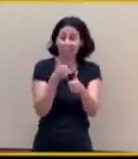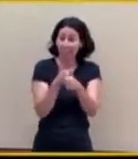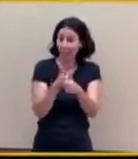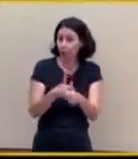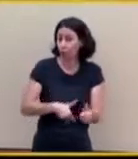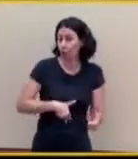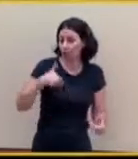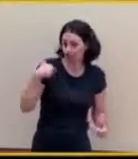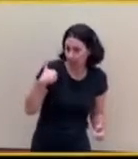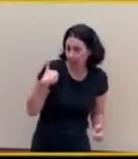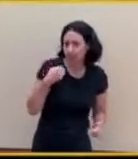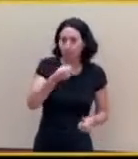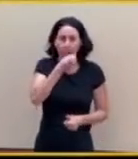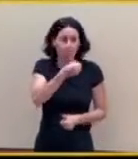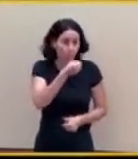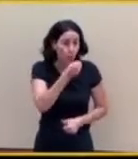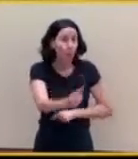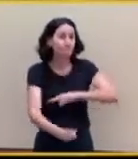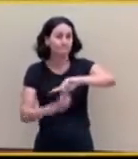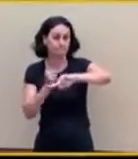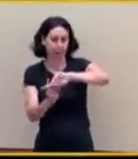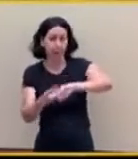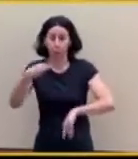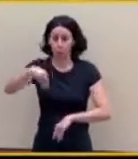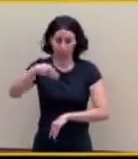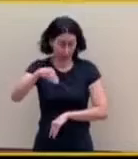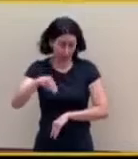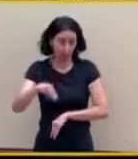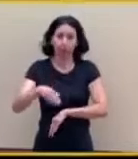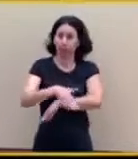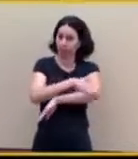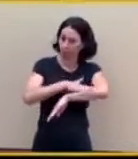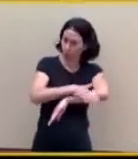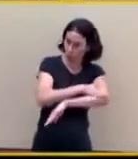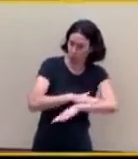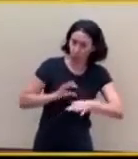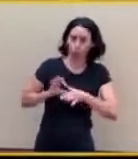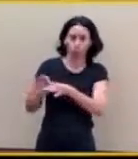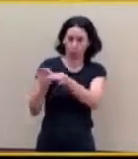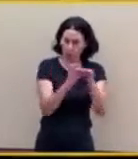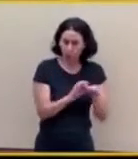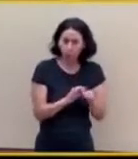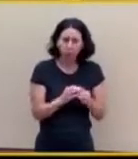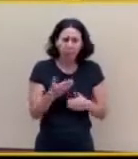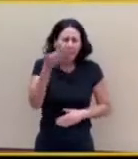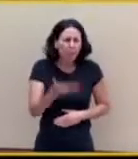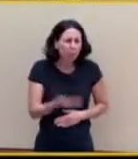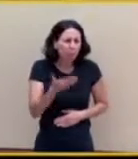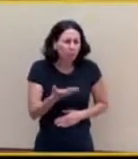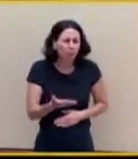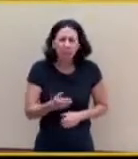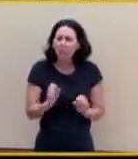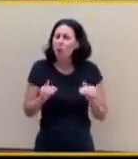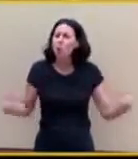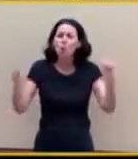él nombra como son la inflación y la crisis energética, pero eso sí, ha pedido un nuevo